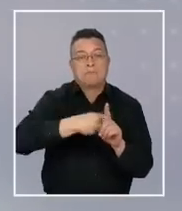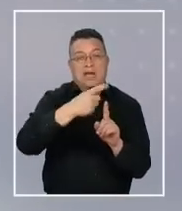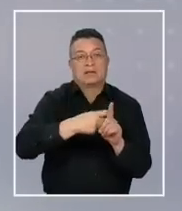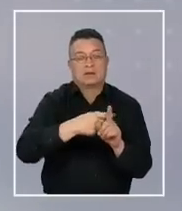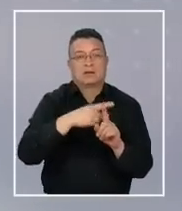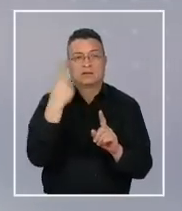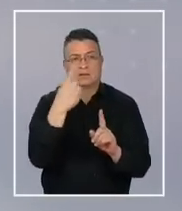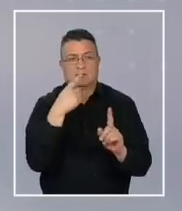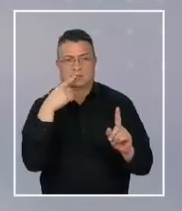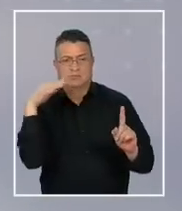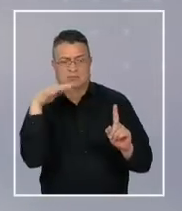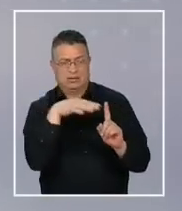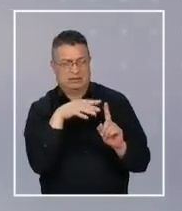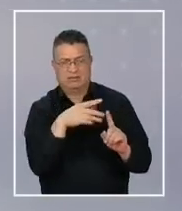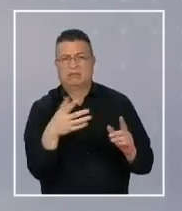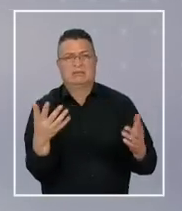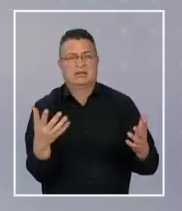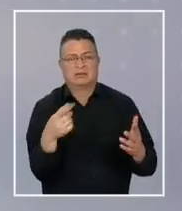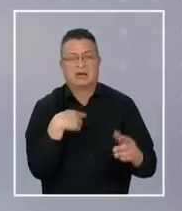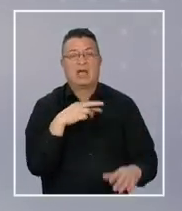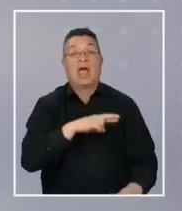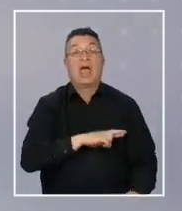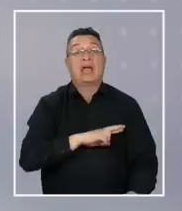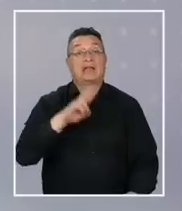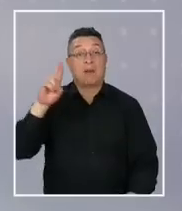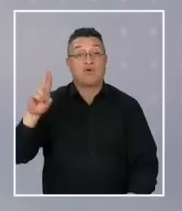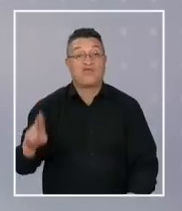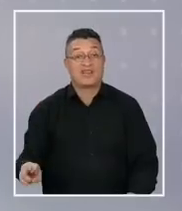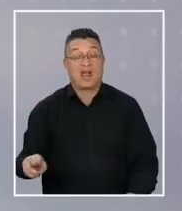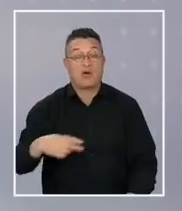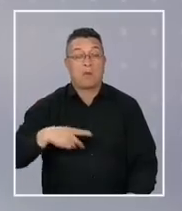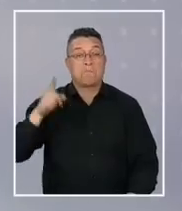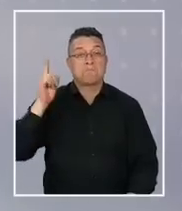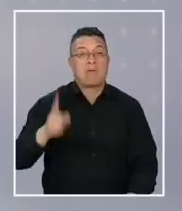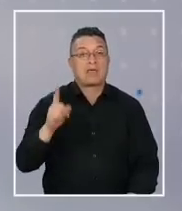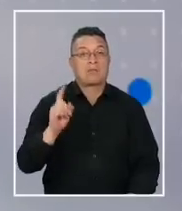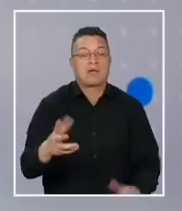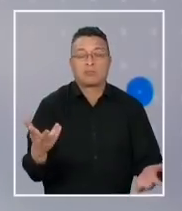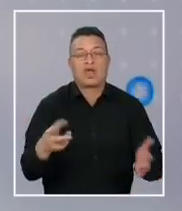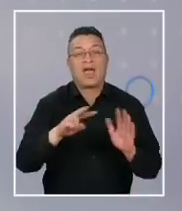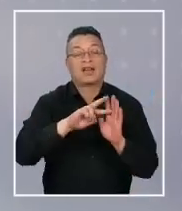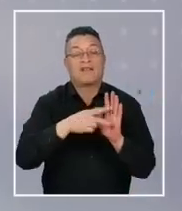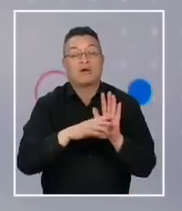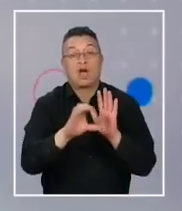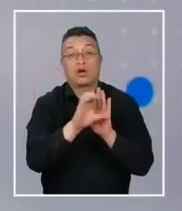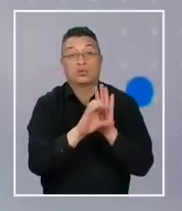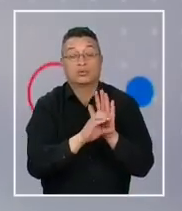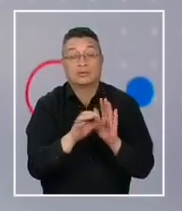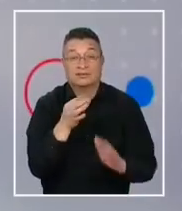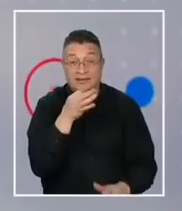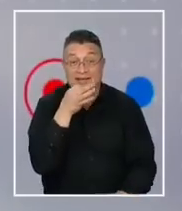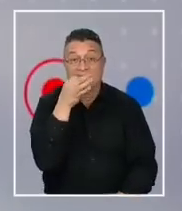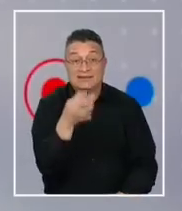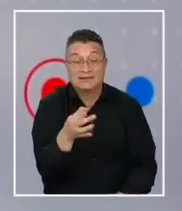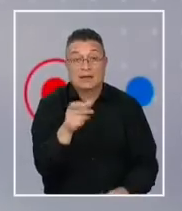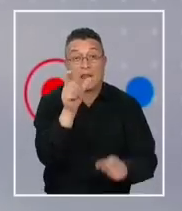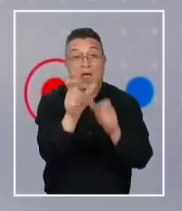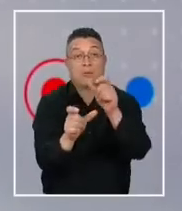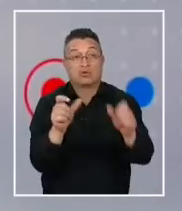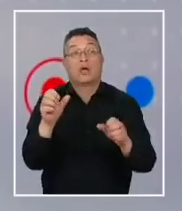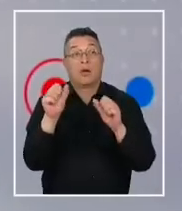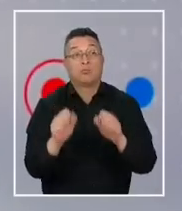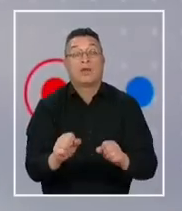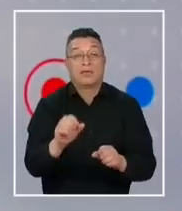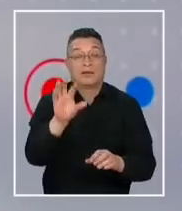Para los críticos, esta idea solo responde a que republicanos dominan la instancia, porque la reforma constitucional propone además que la ciudadanía pueda